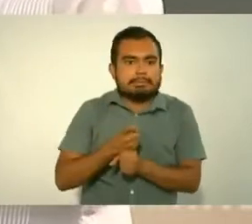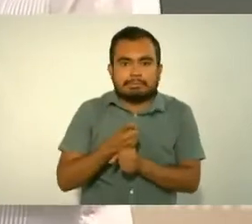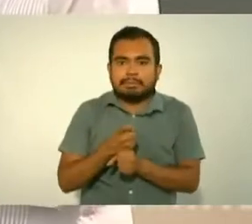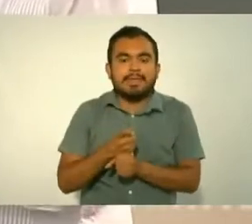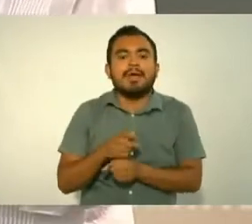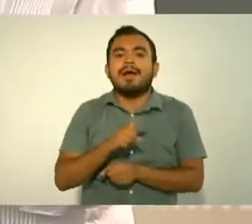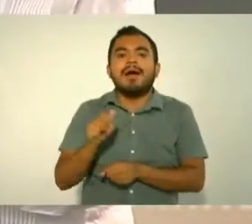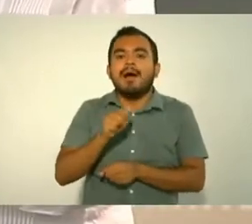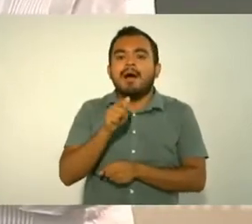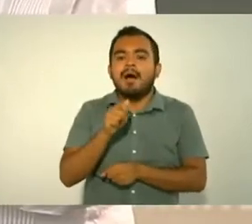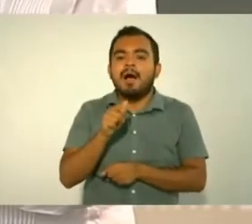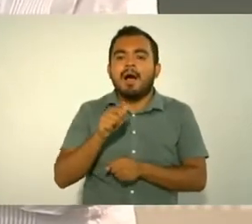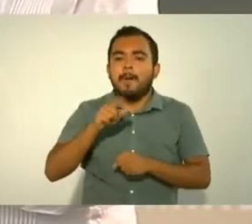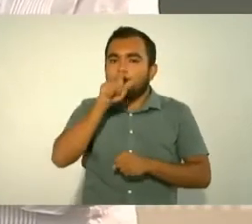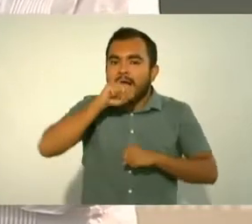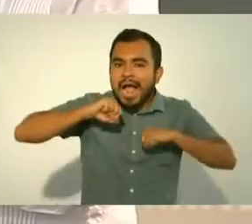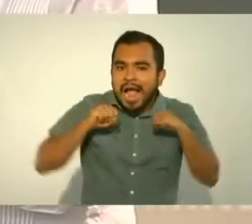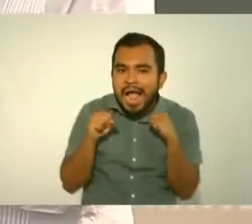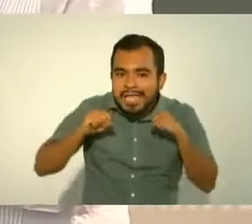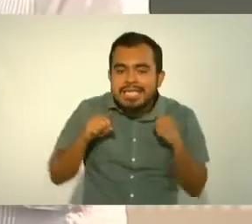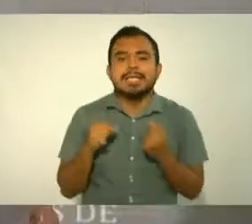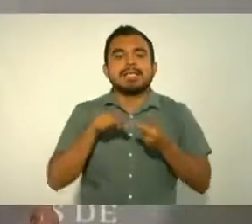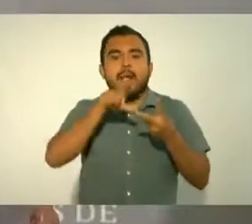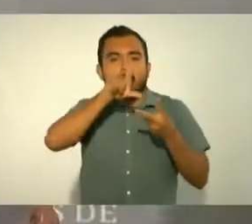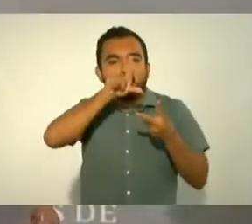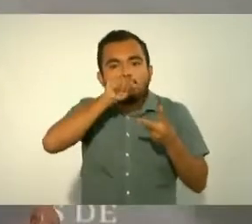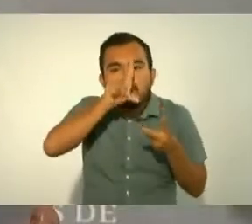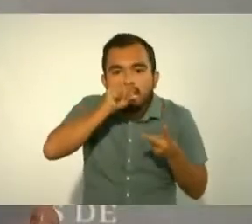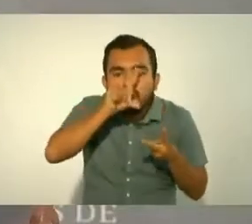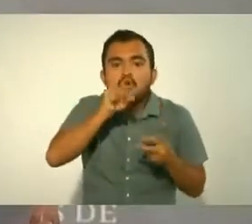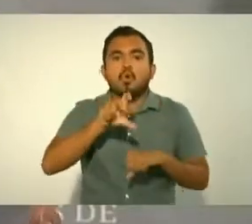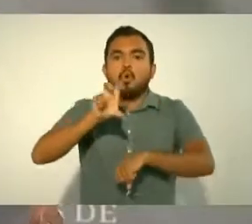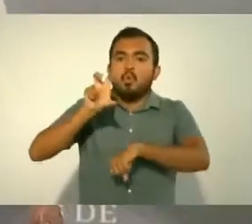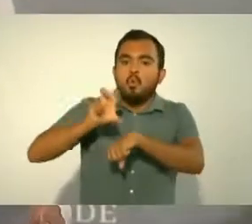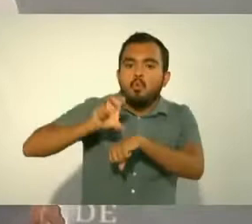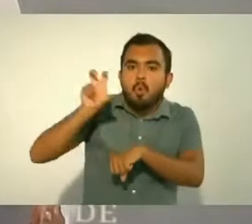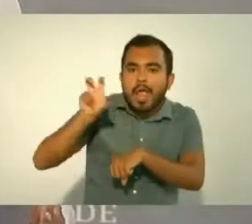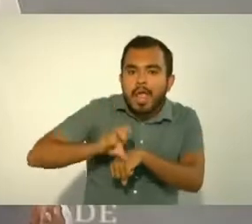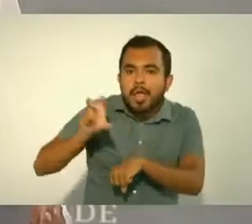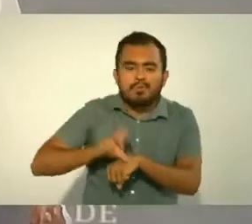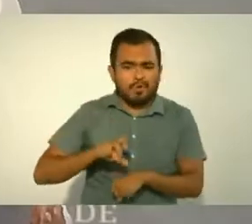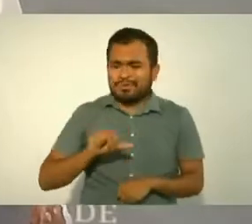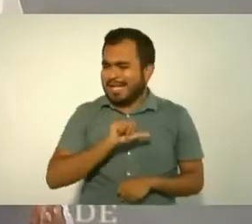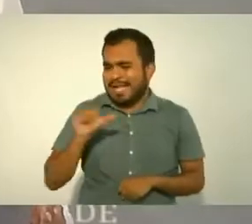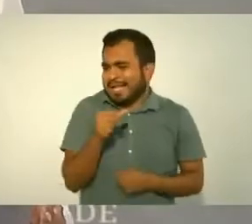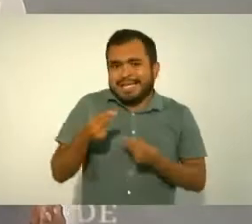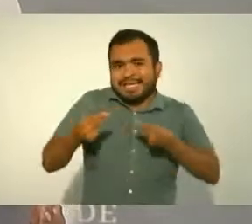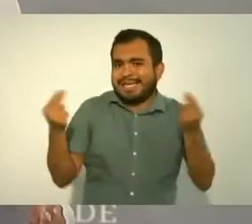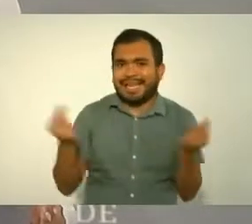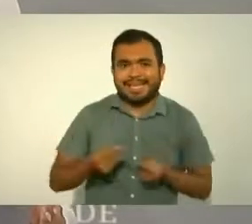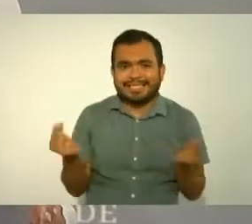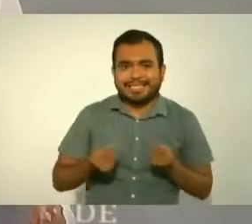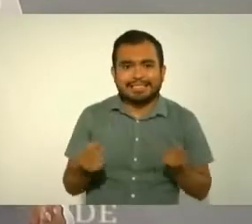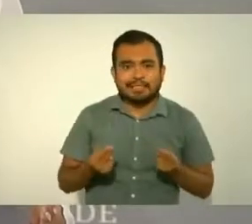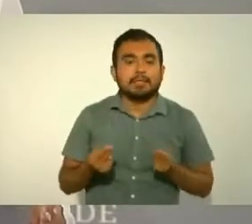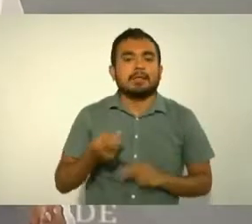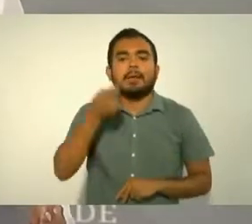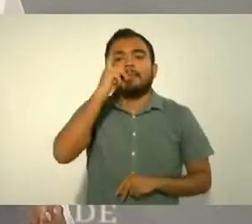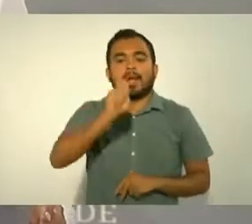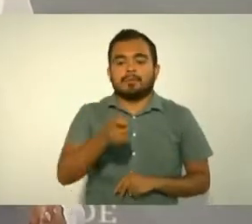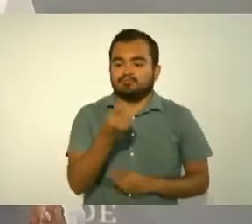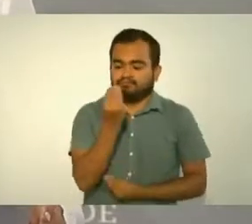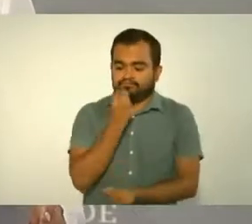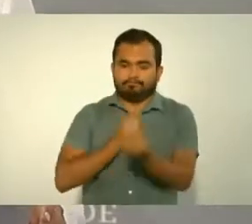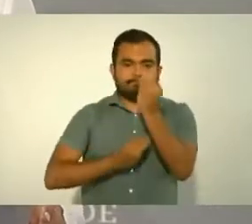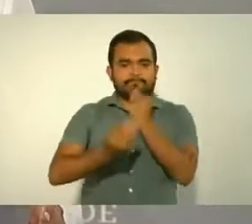los pollos los huevos lo que se necesite para la alimentación